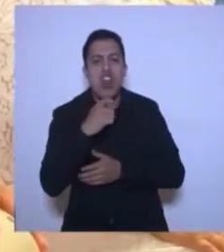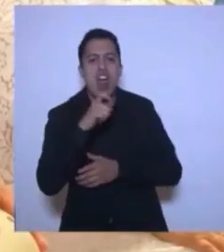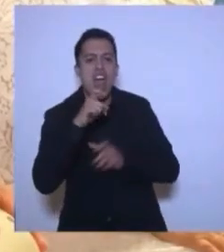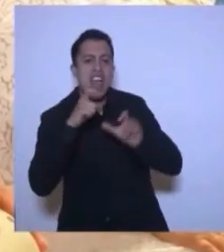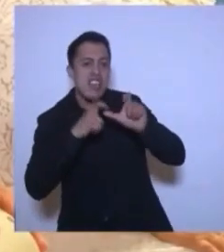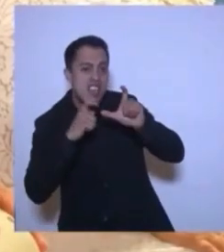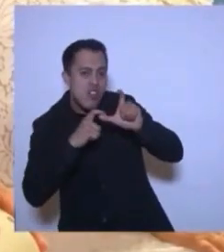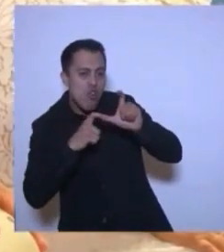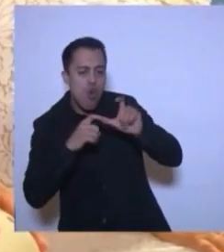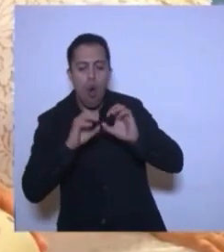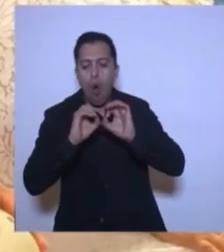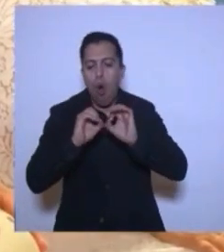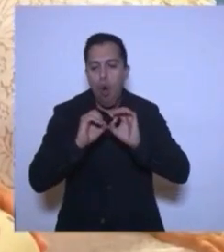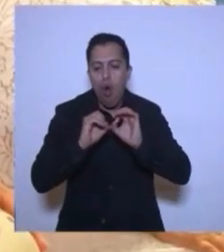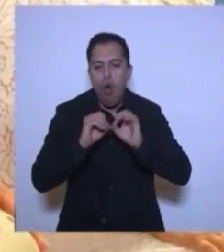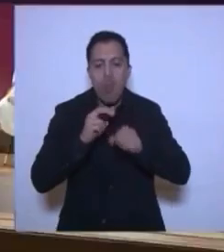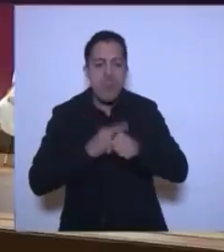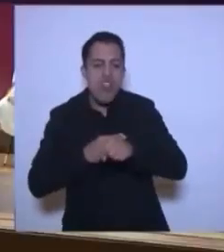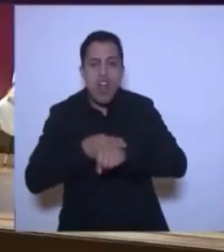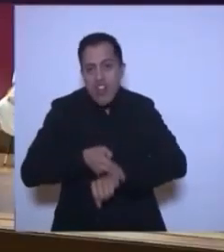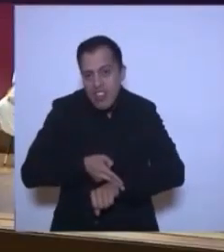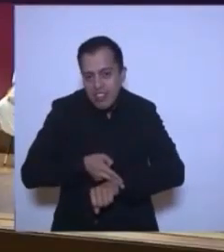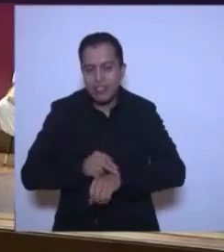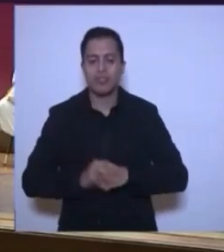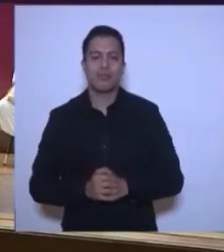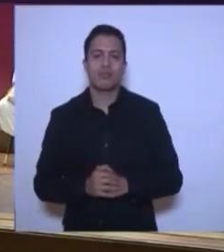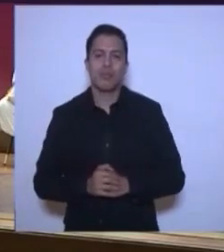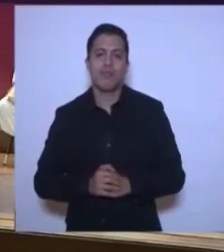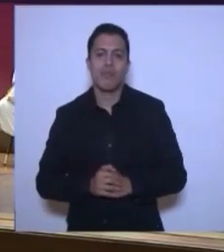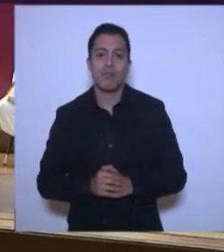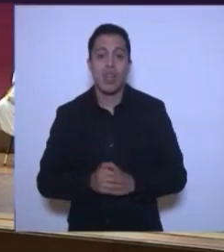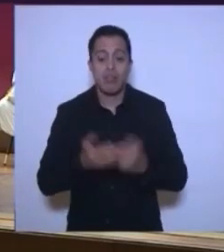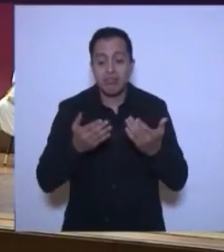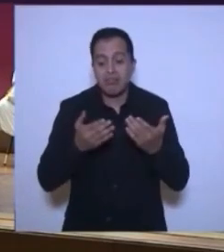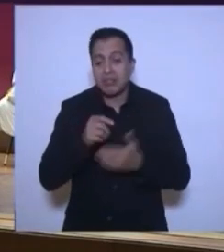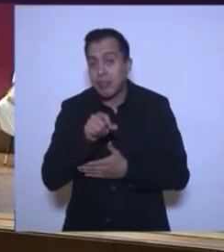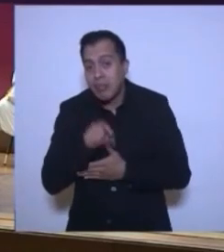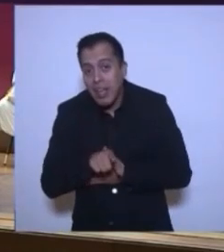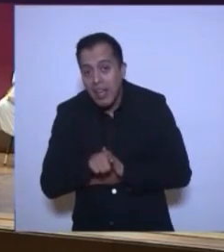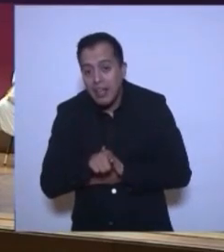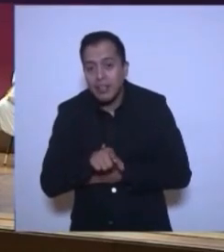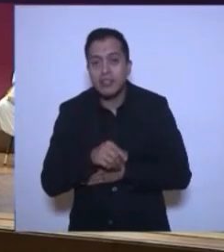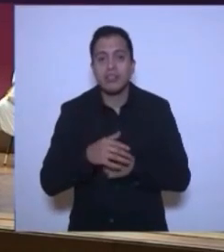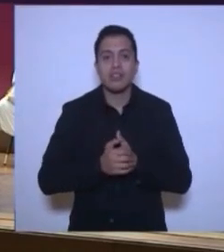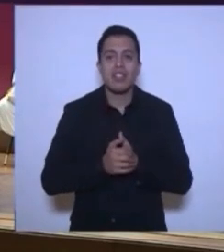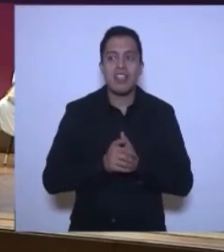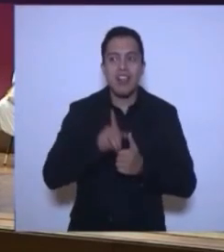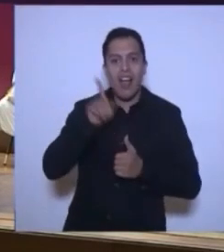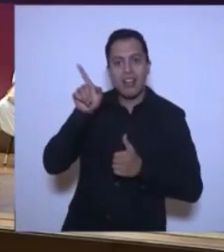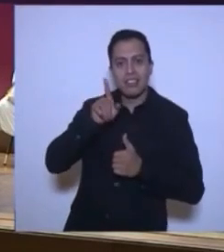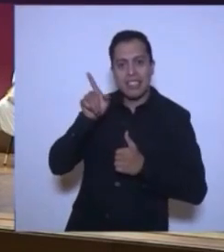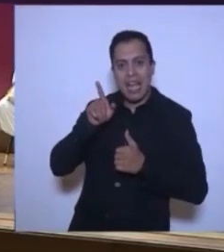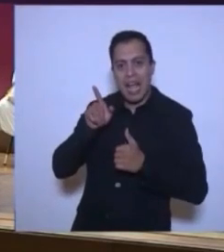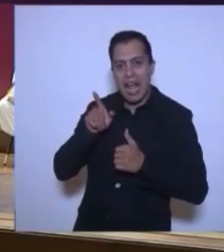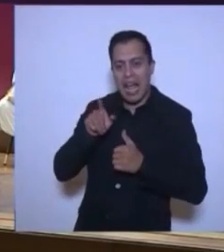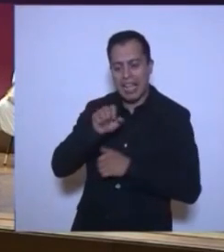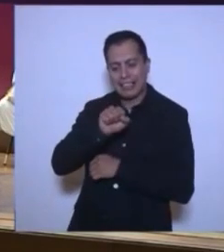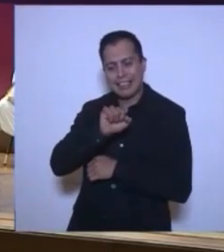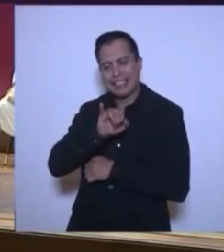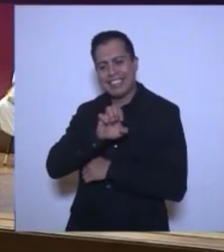las inmensidades que se elevan al cielo en la sierra del Totonacapan,